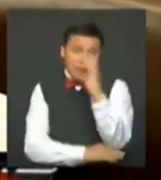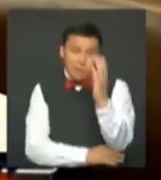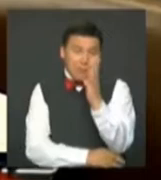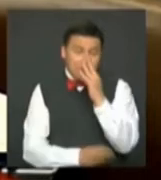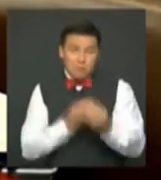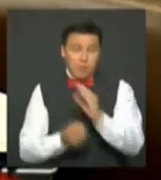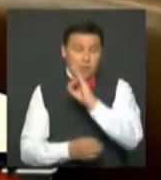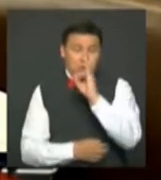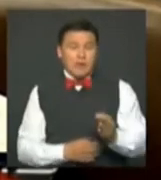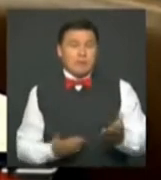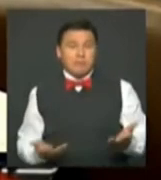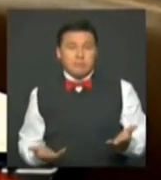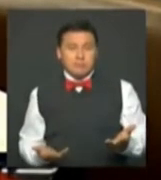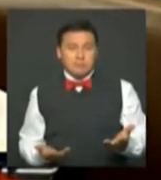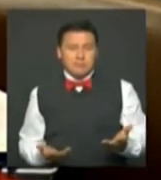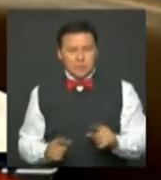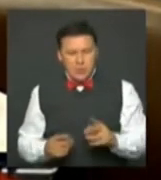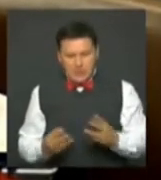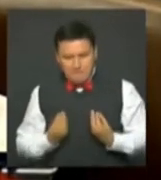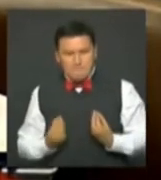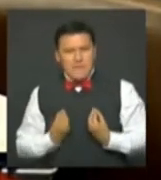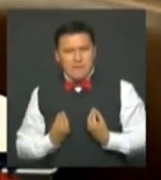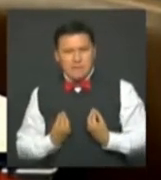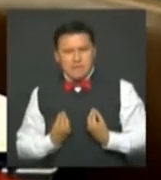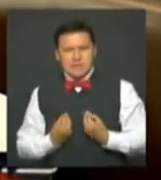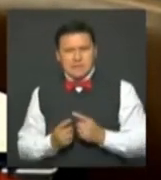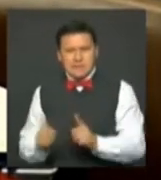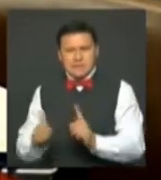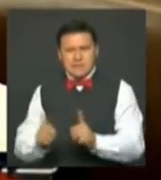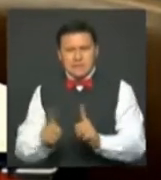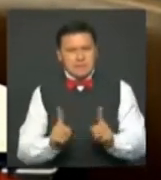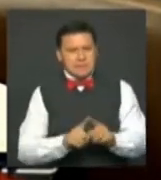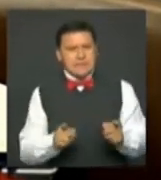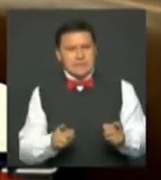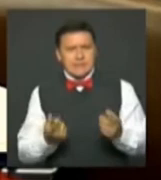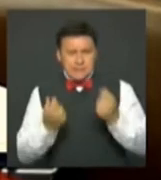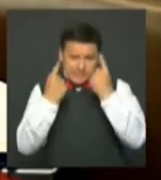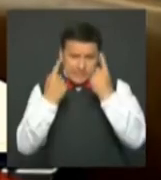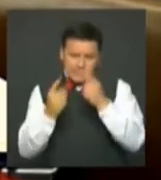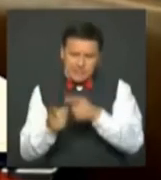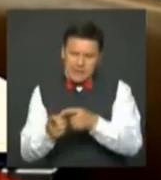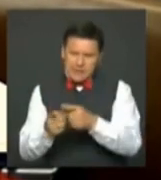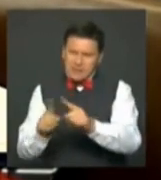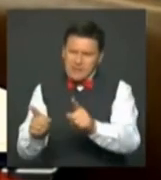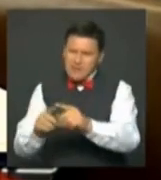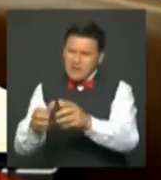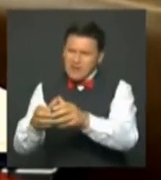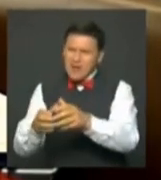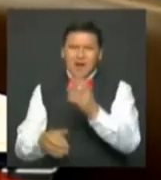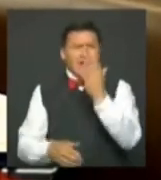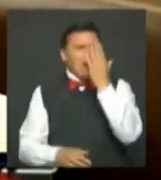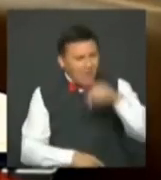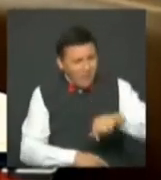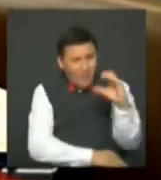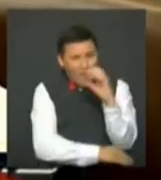hecho nunca, y es convivir en medio de la diversidad. Entender que la diversidad es la mayor riqueza de los